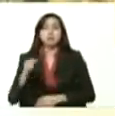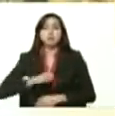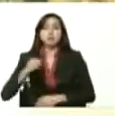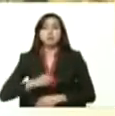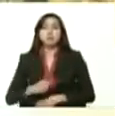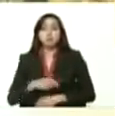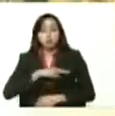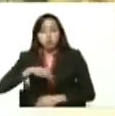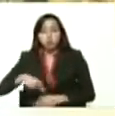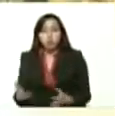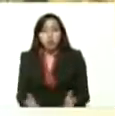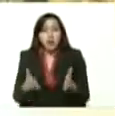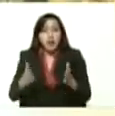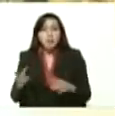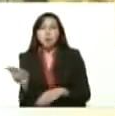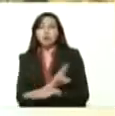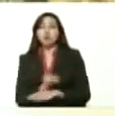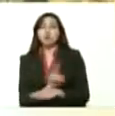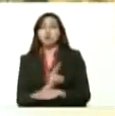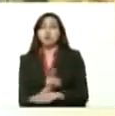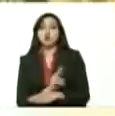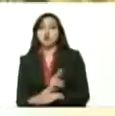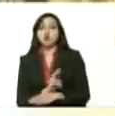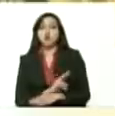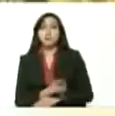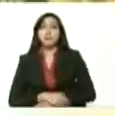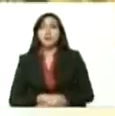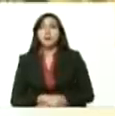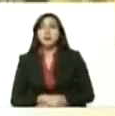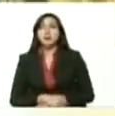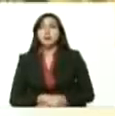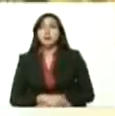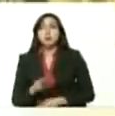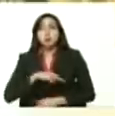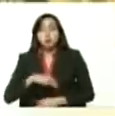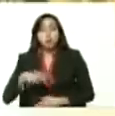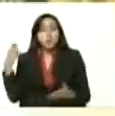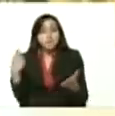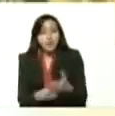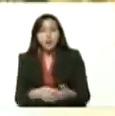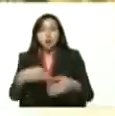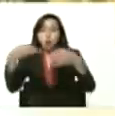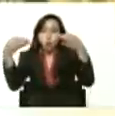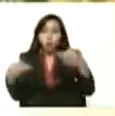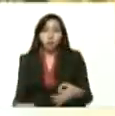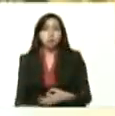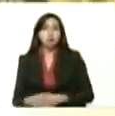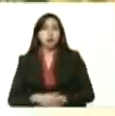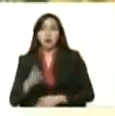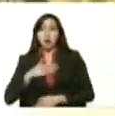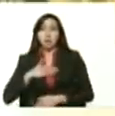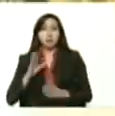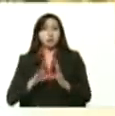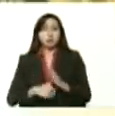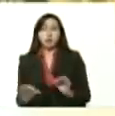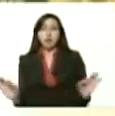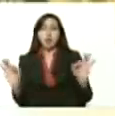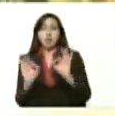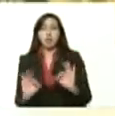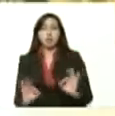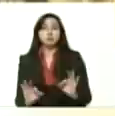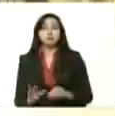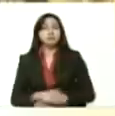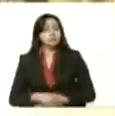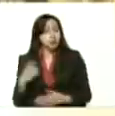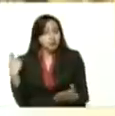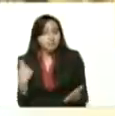Ganamos por la rapidez, ganamos por el pago directo, sin necesidad de que me roben porque no